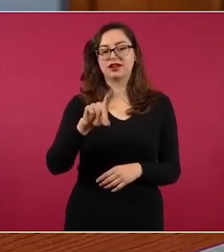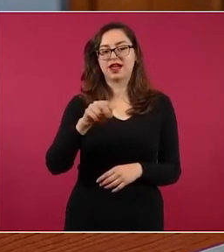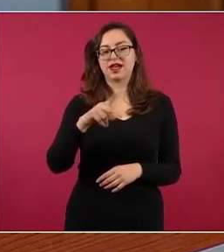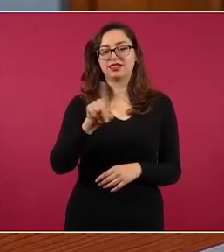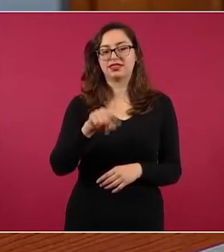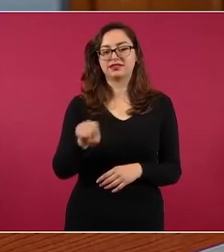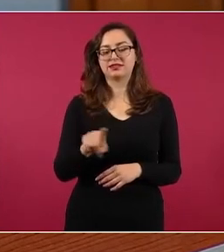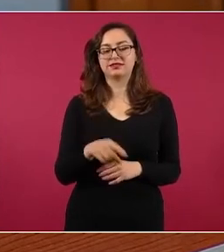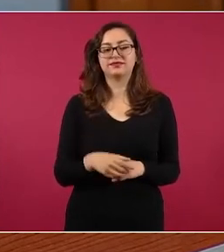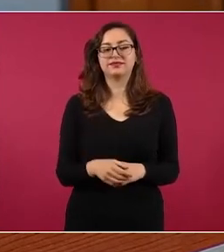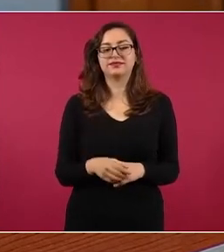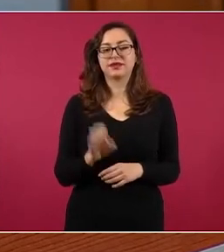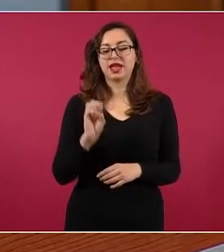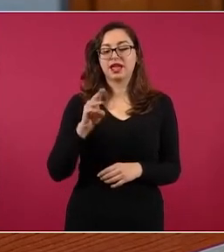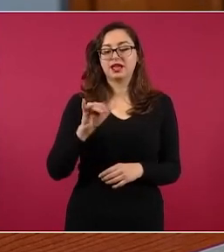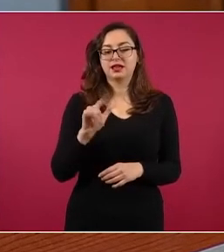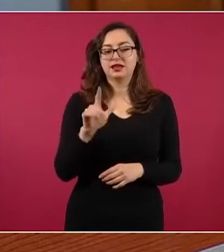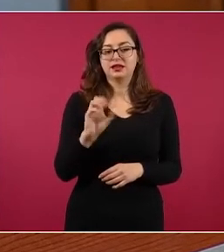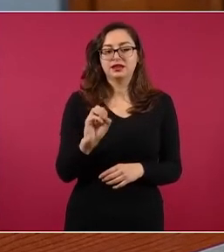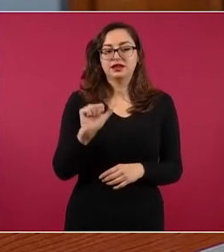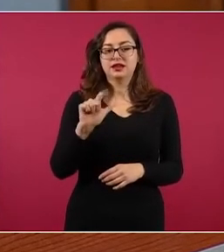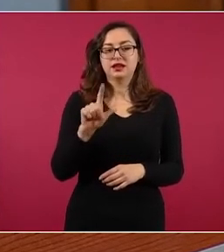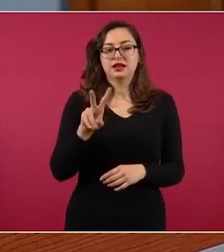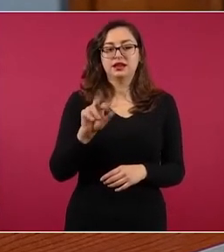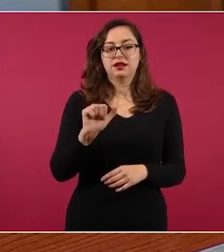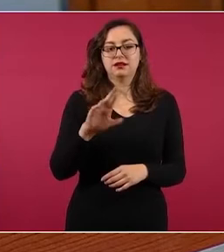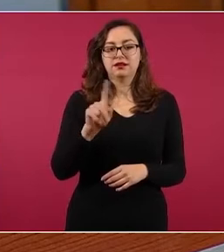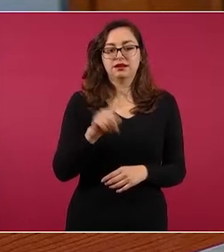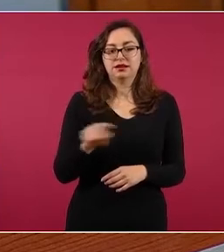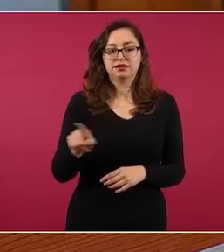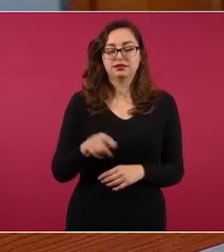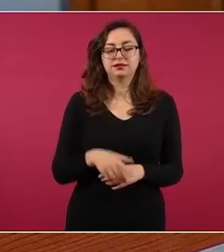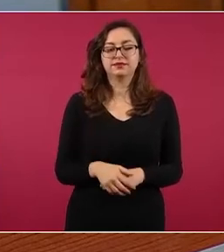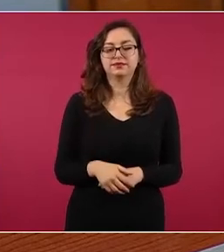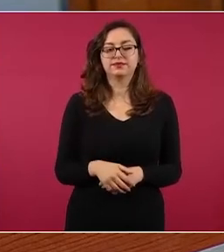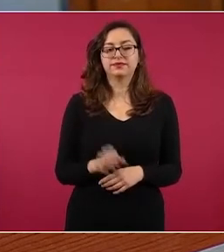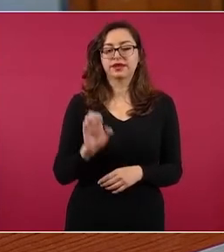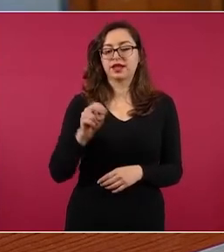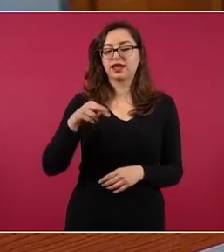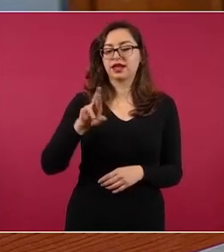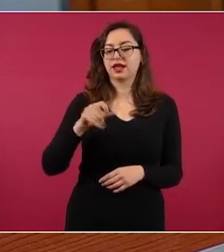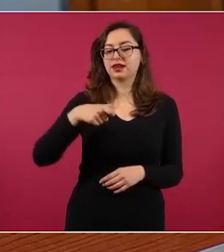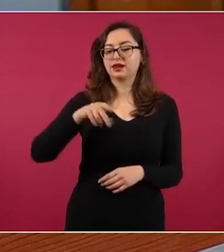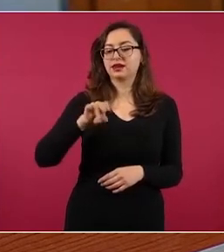Emilio Álvarez Icaza, Enrique Alfaro,